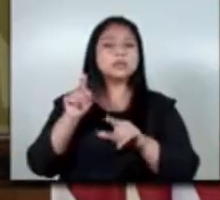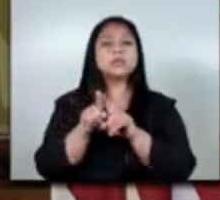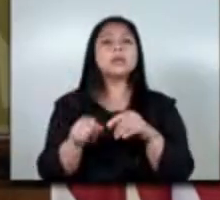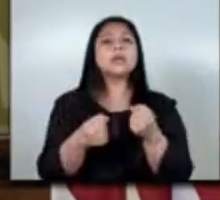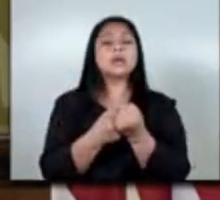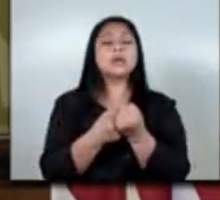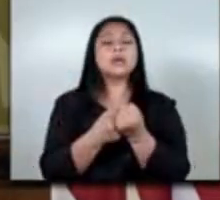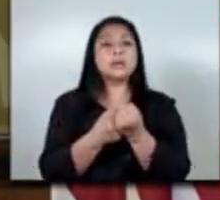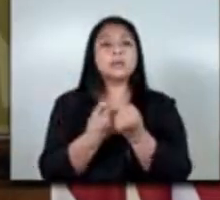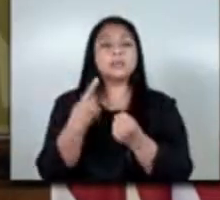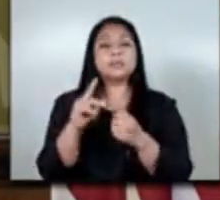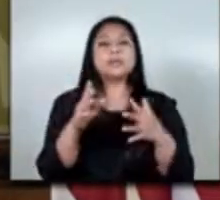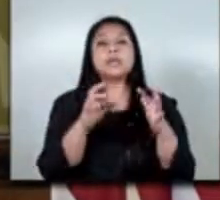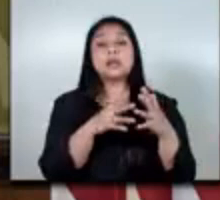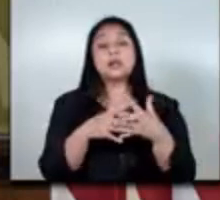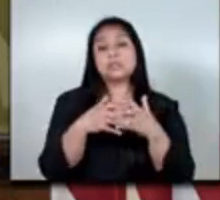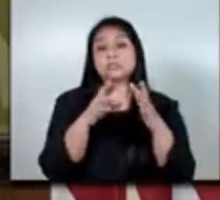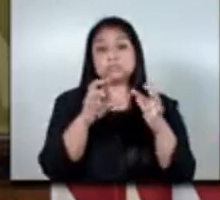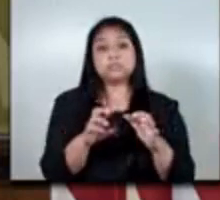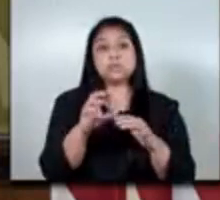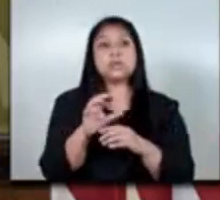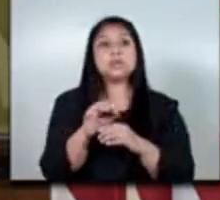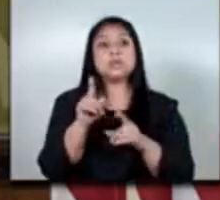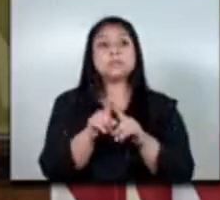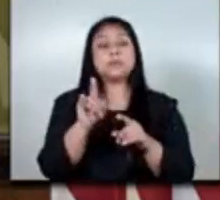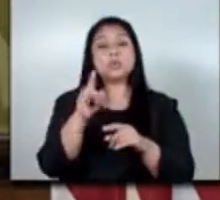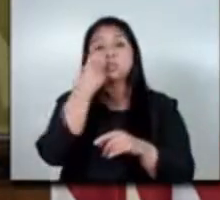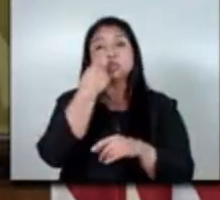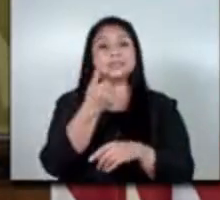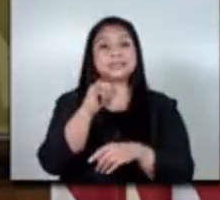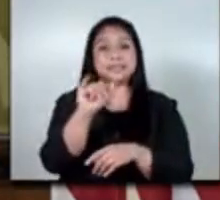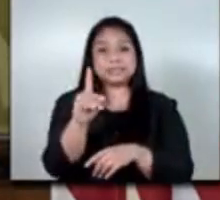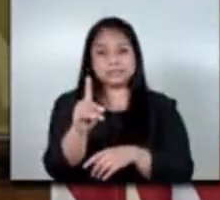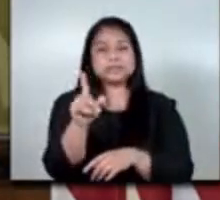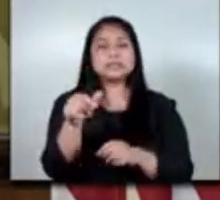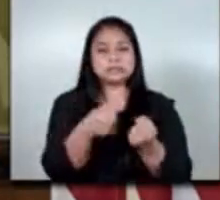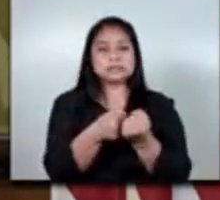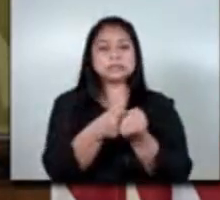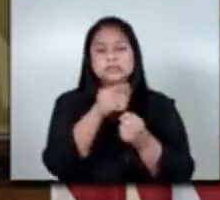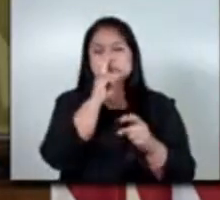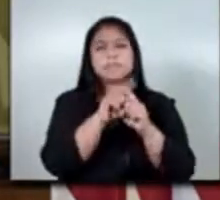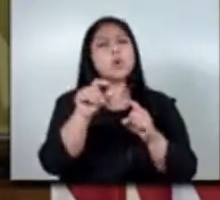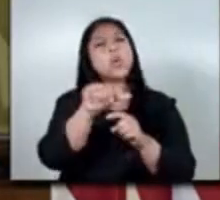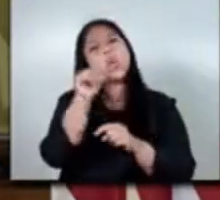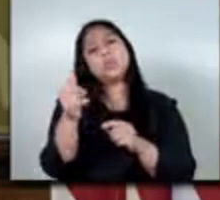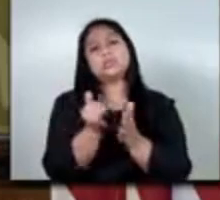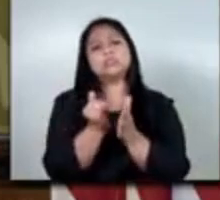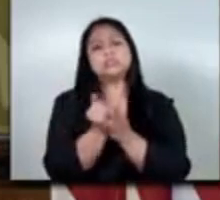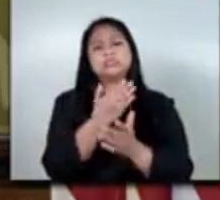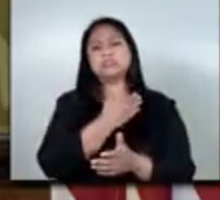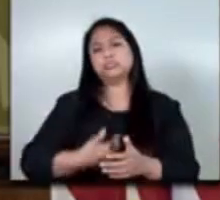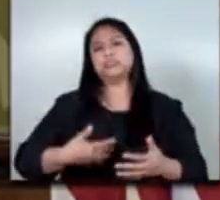agencia de los estados unidos para el desarrollo internacional usaid y otras agencias del gobierno de estados unidos